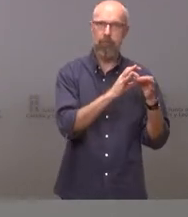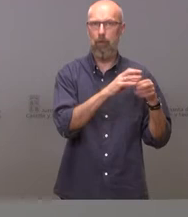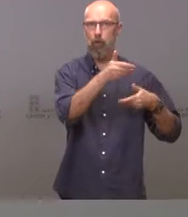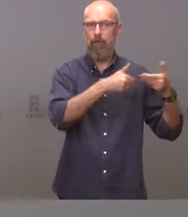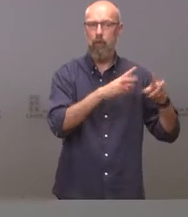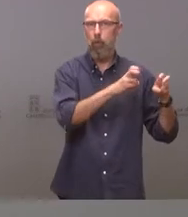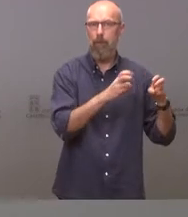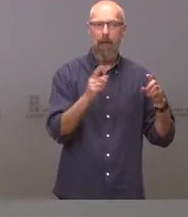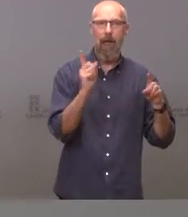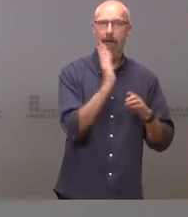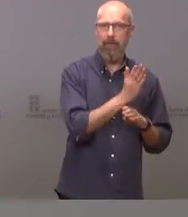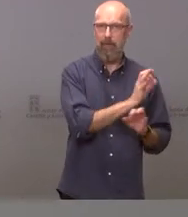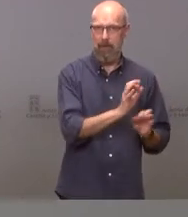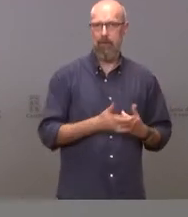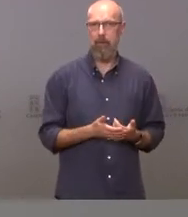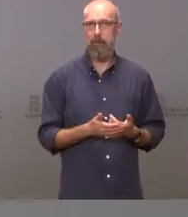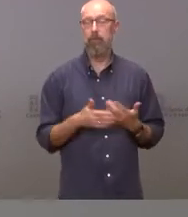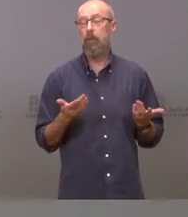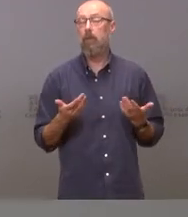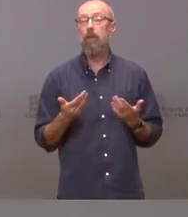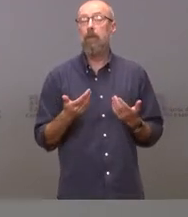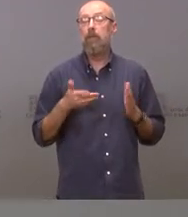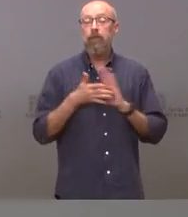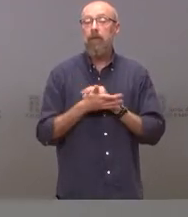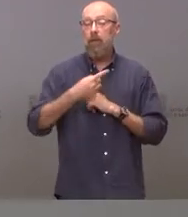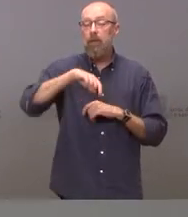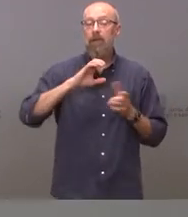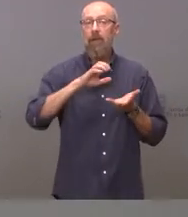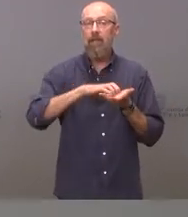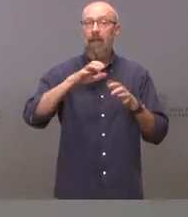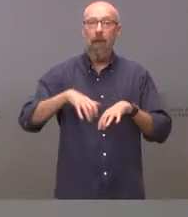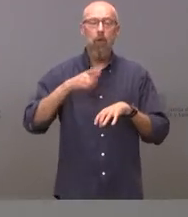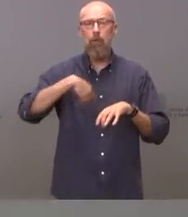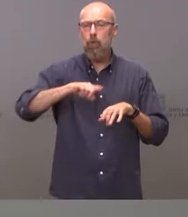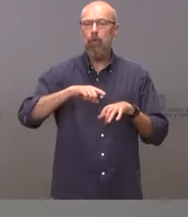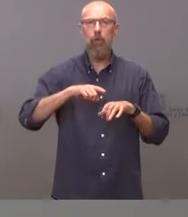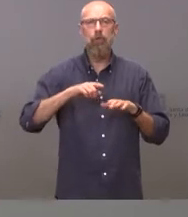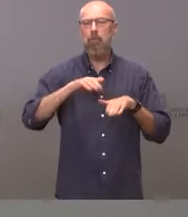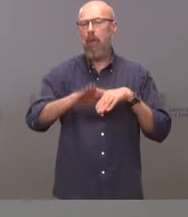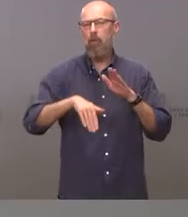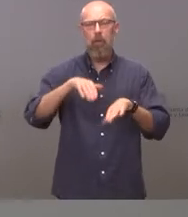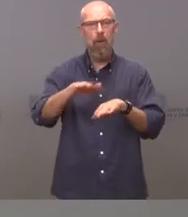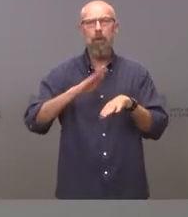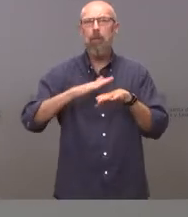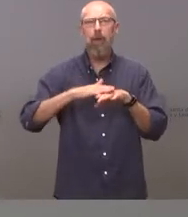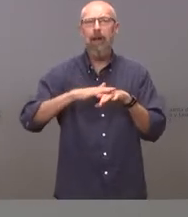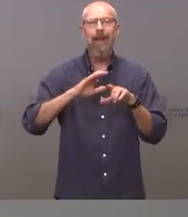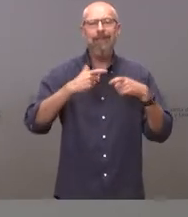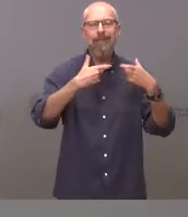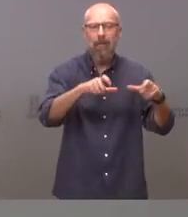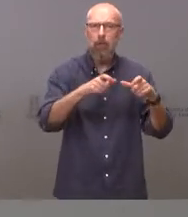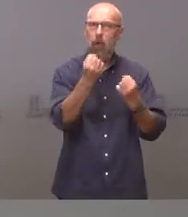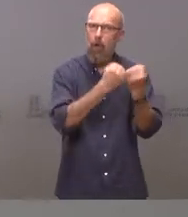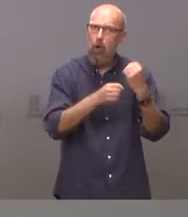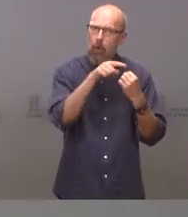como ven, seguimos dando pasos firmes en Castilla y León, asumiendo esa responsabilidad de dar seguridad jurídica a un sector económico de nuestra comunidad, pero